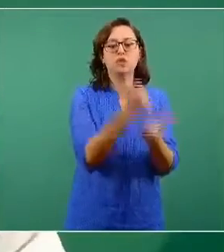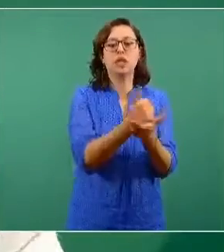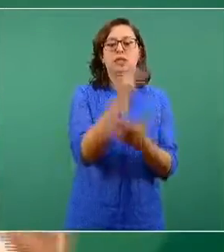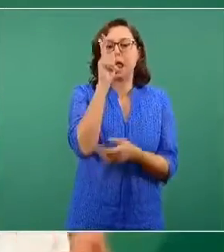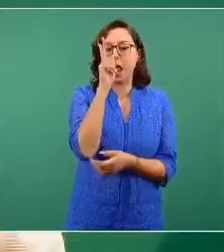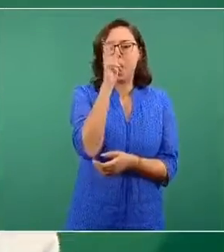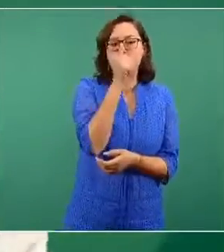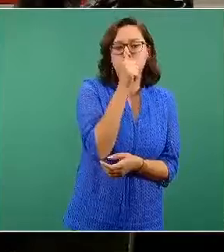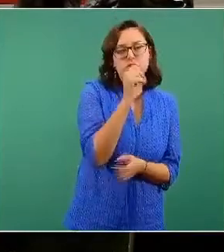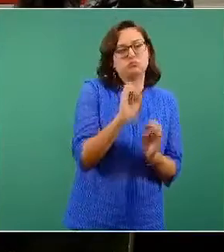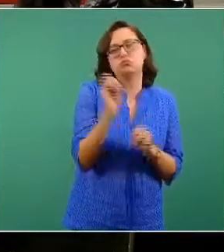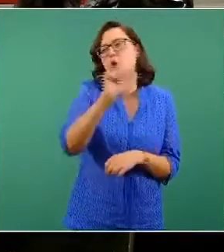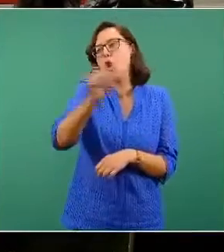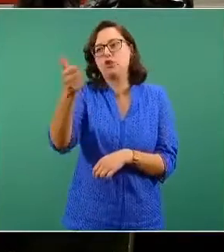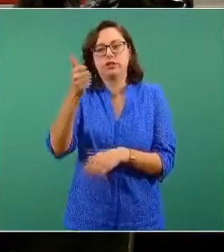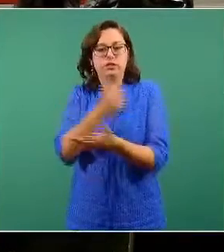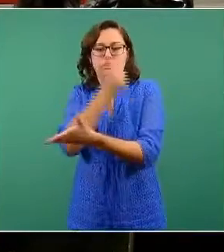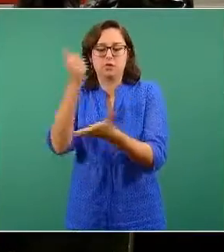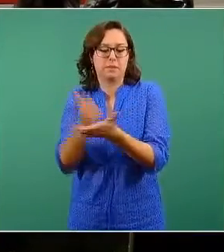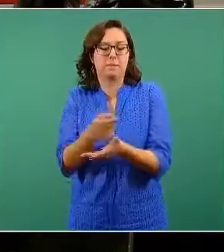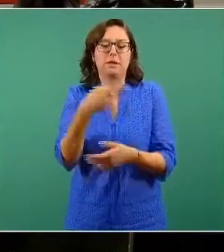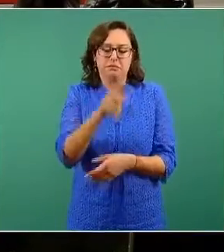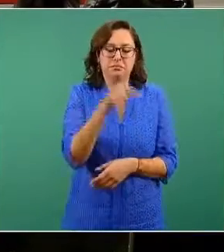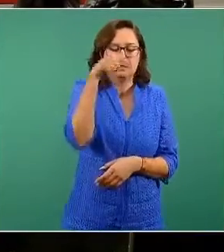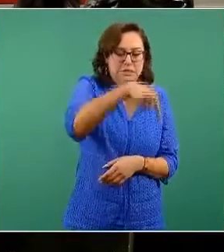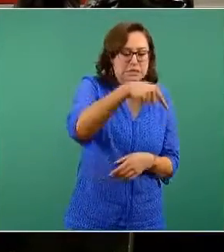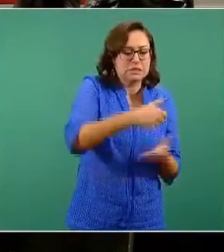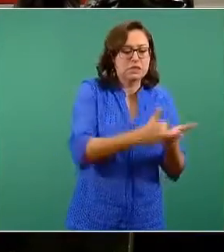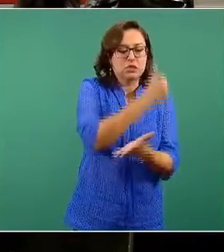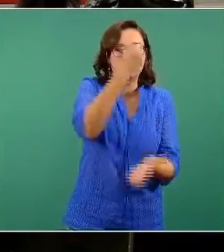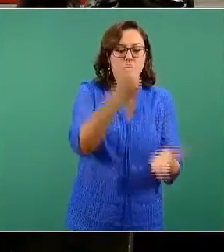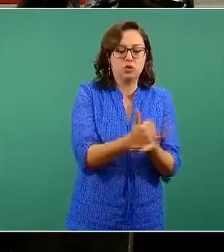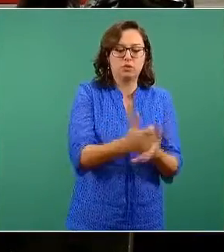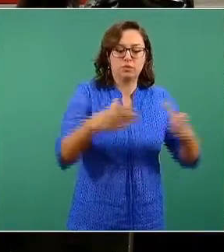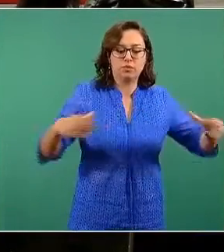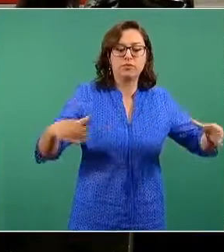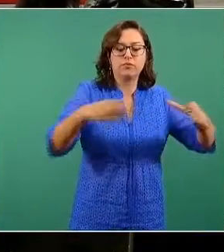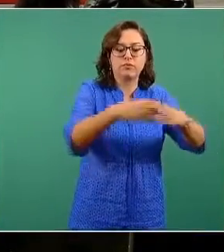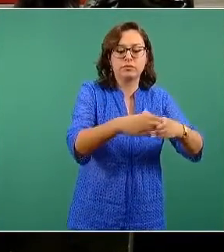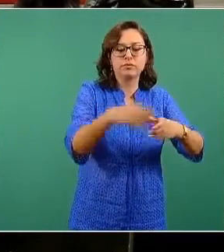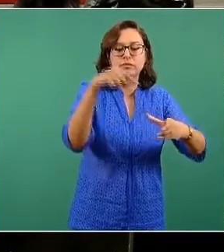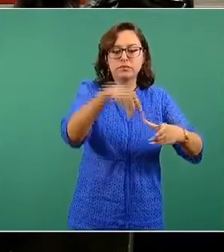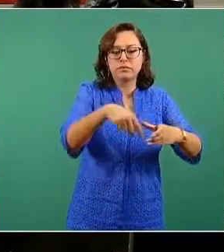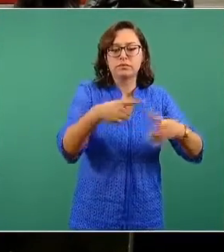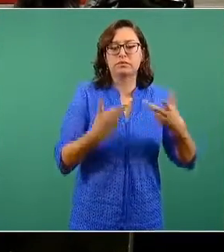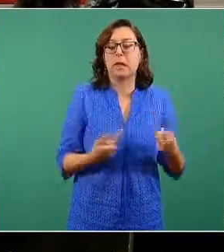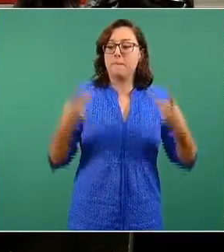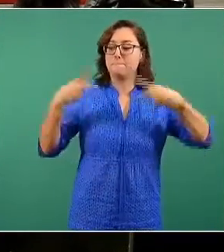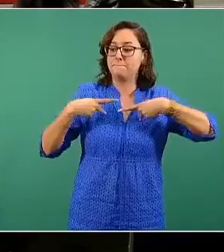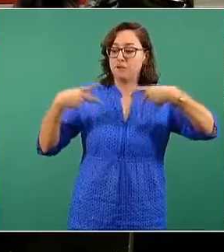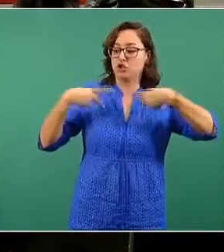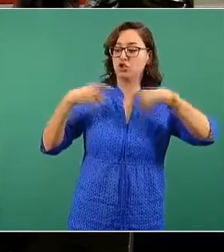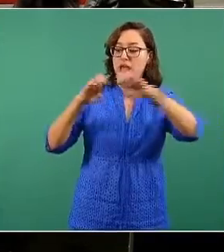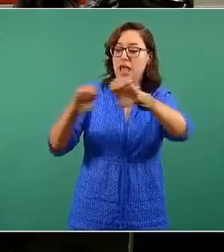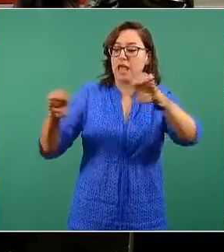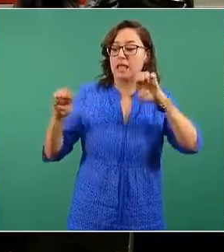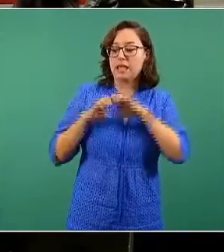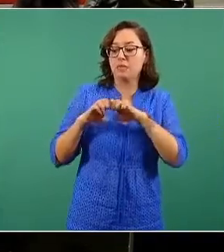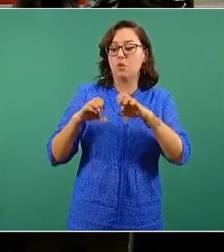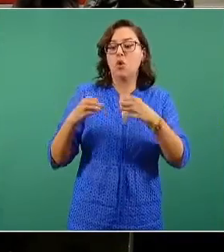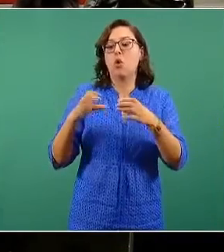o en cualquiera de las otras capitales, y usted va a saber que van a llegar las personas vacunadoras, el operativo